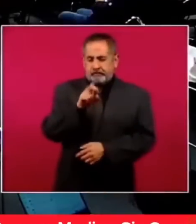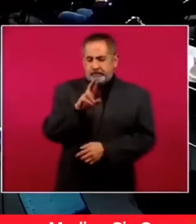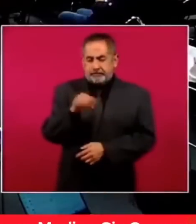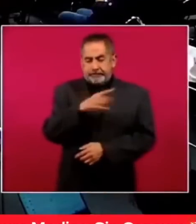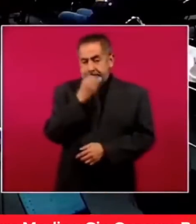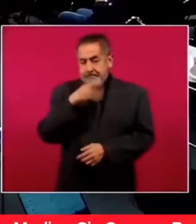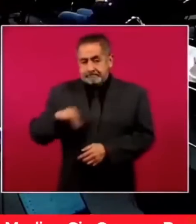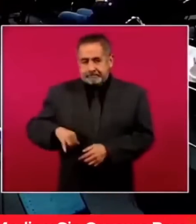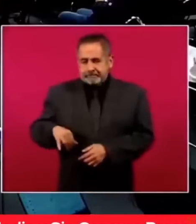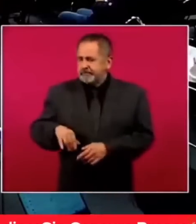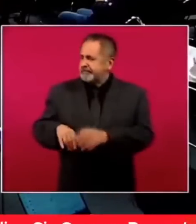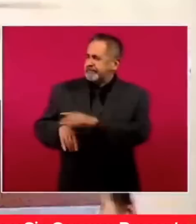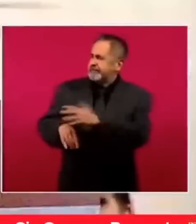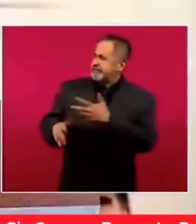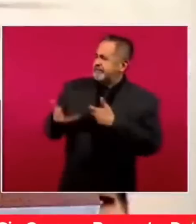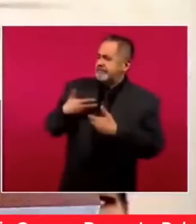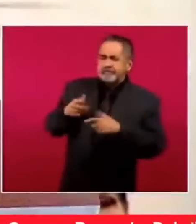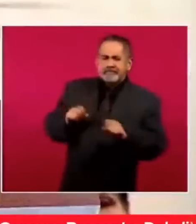no tienes ahí